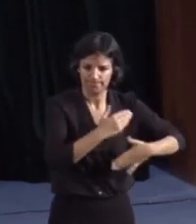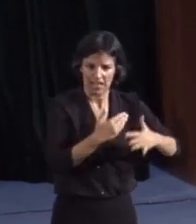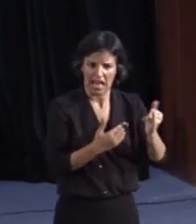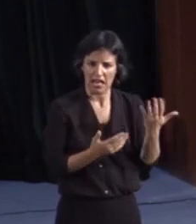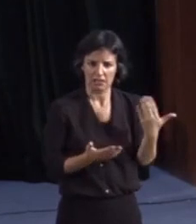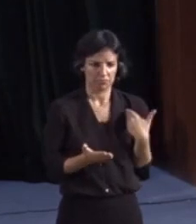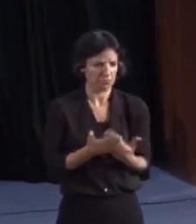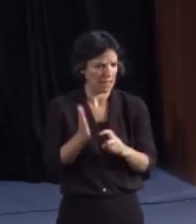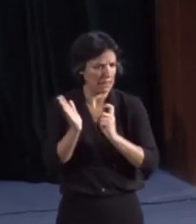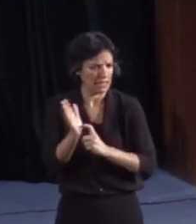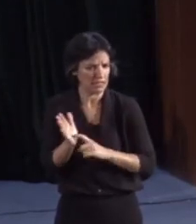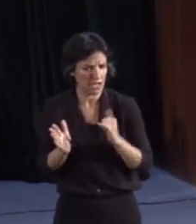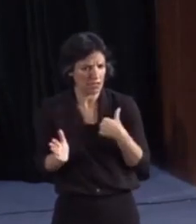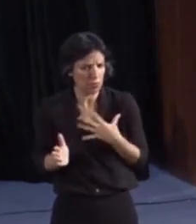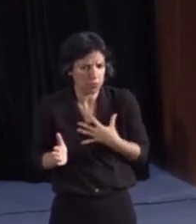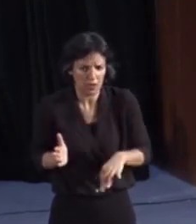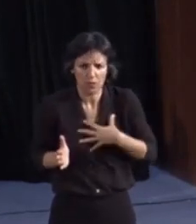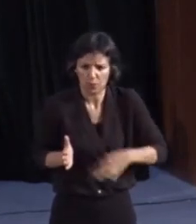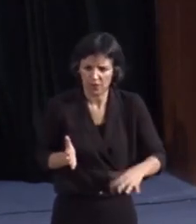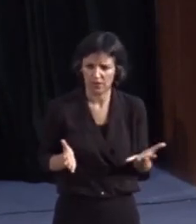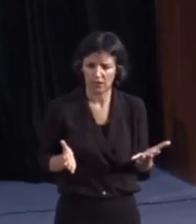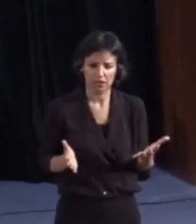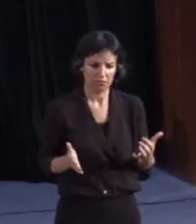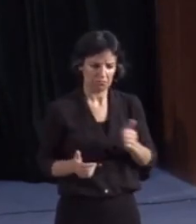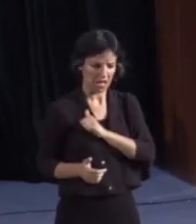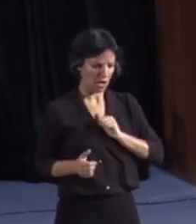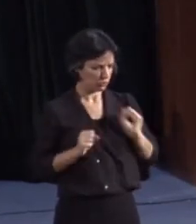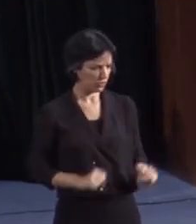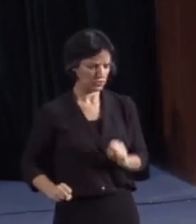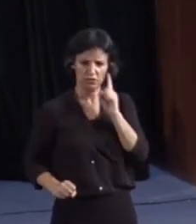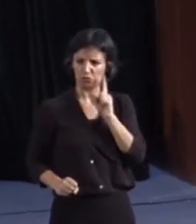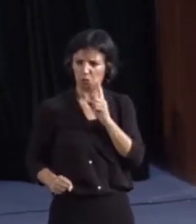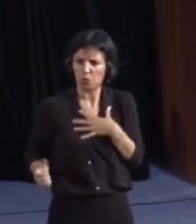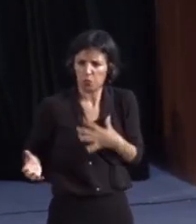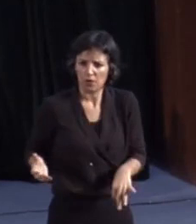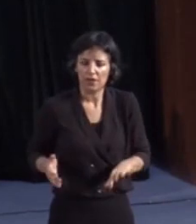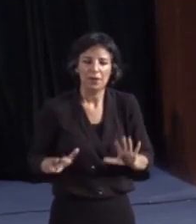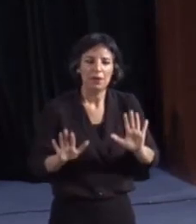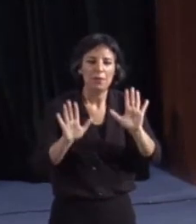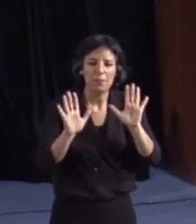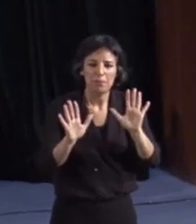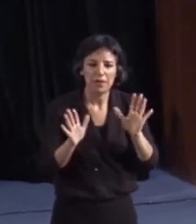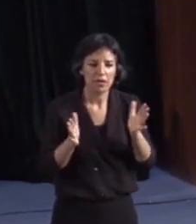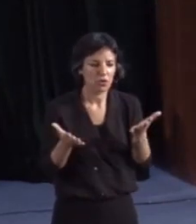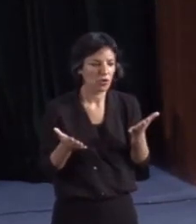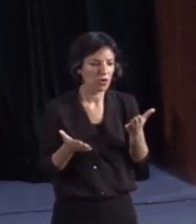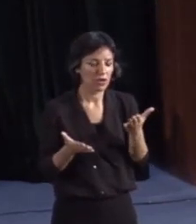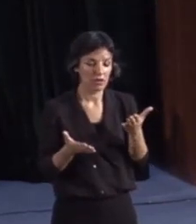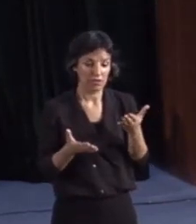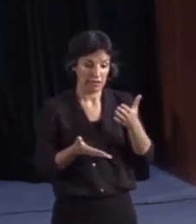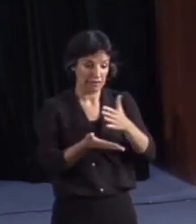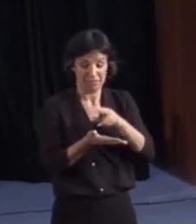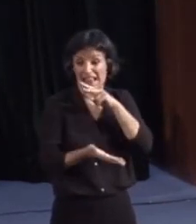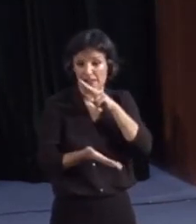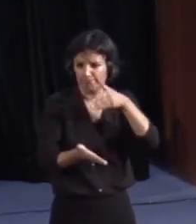Es un ejercicio en el que ellos pueden hacer su autodefensa, pero sin necesidad, donde no tienen acceso al uso de la